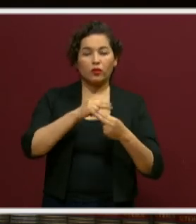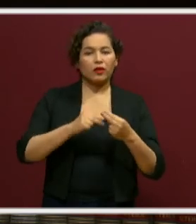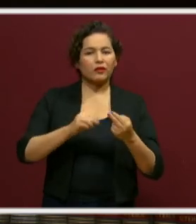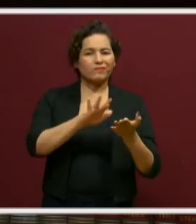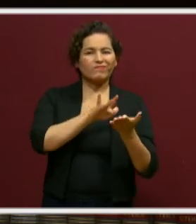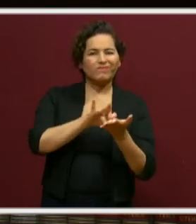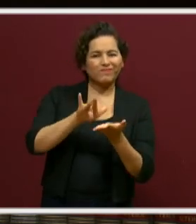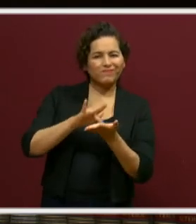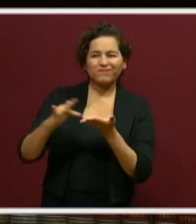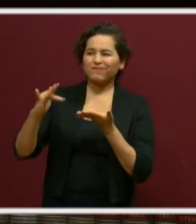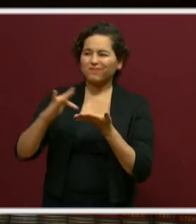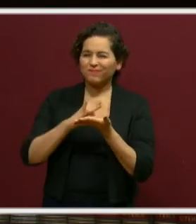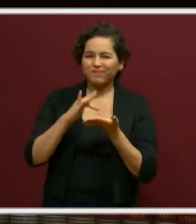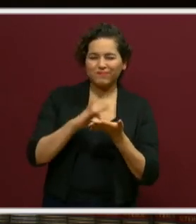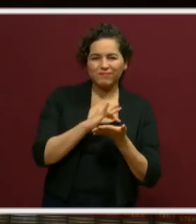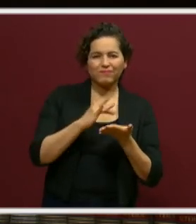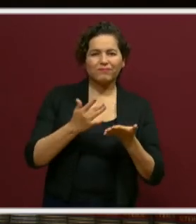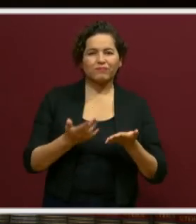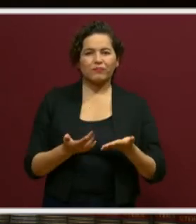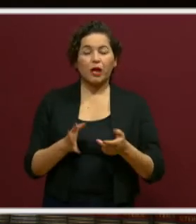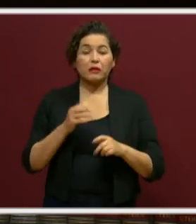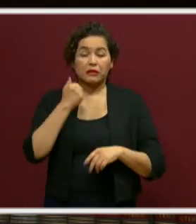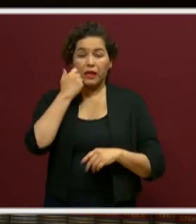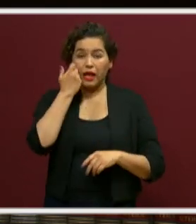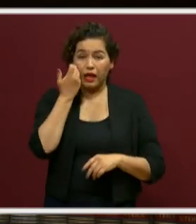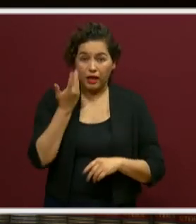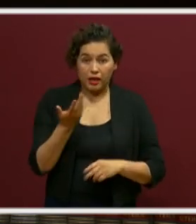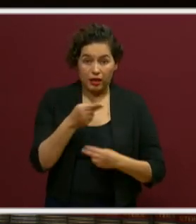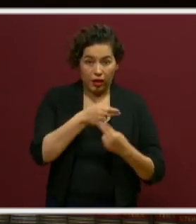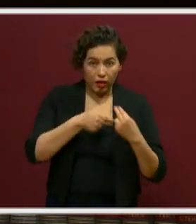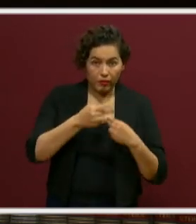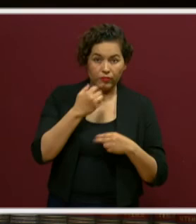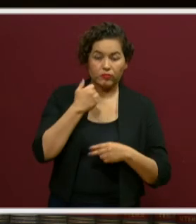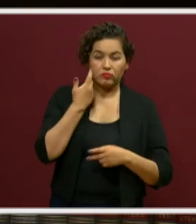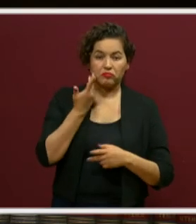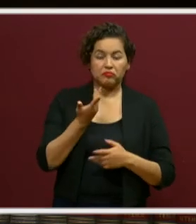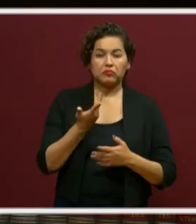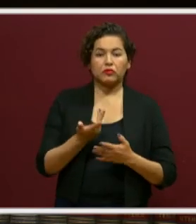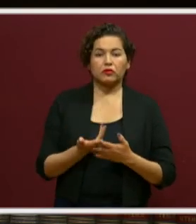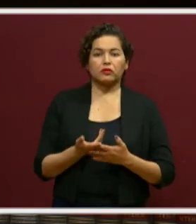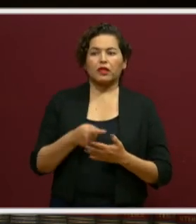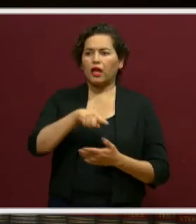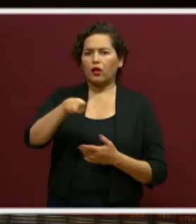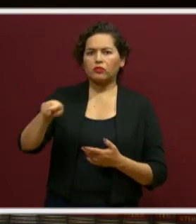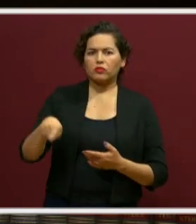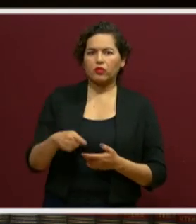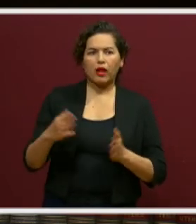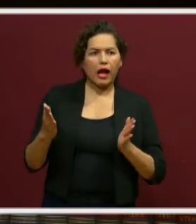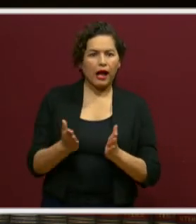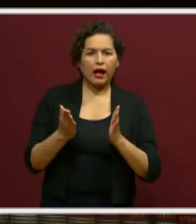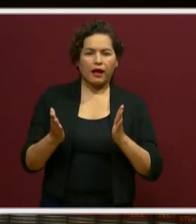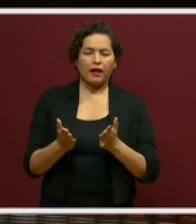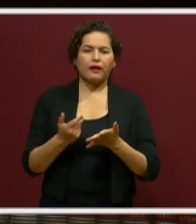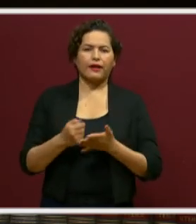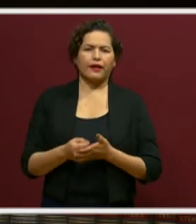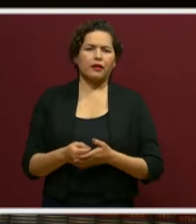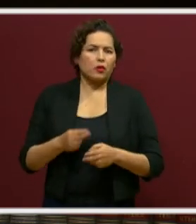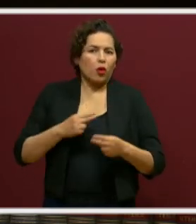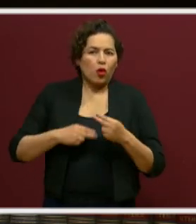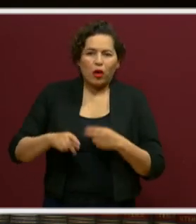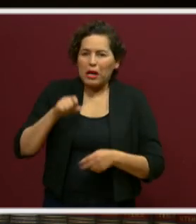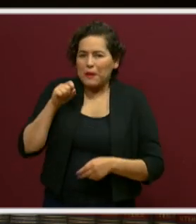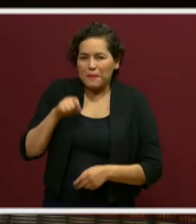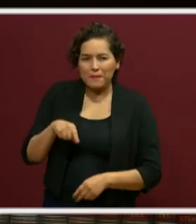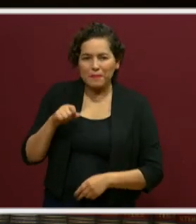Porque si queremos que los otros hagan la acción, pues entonces siempre vamos también a